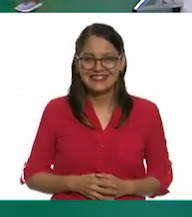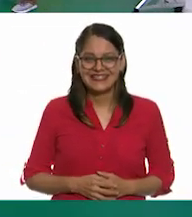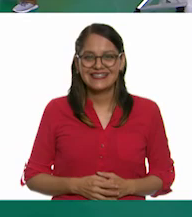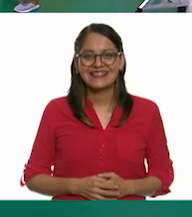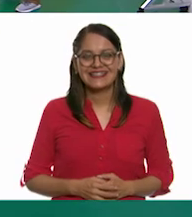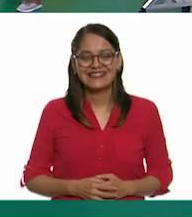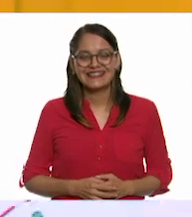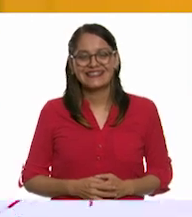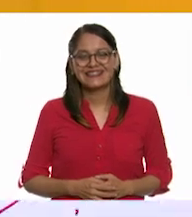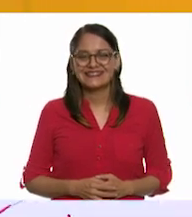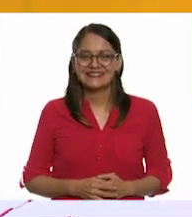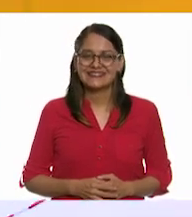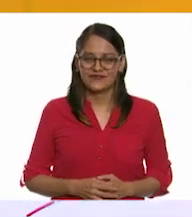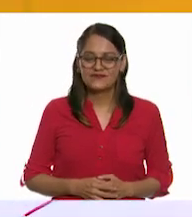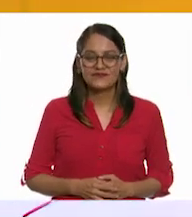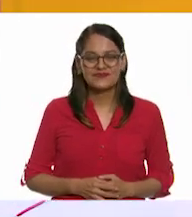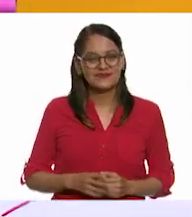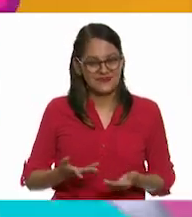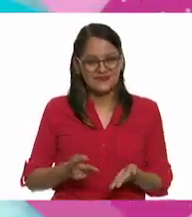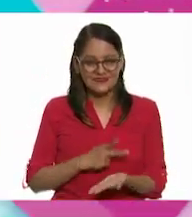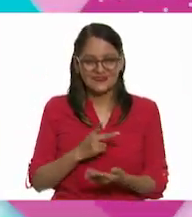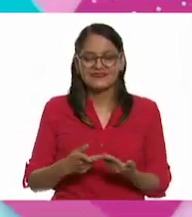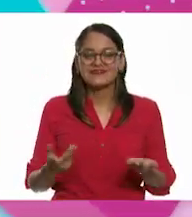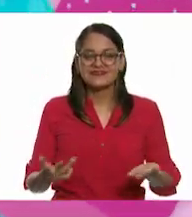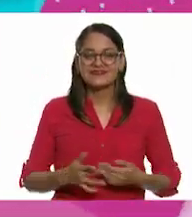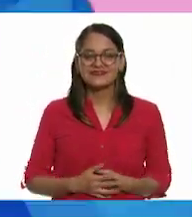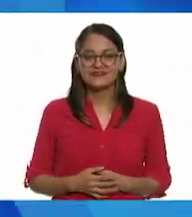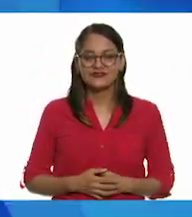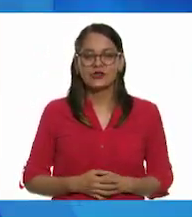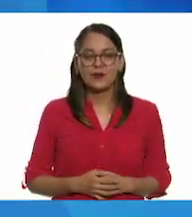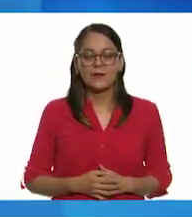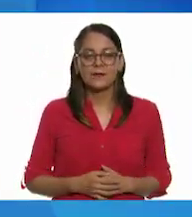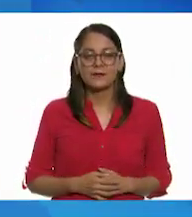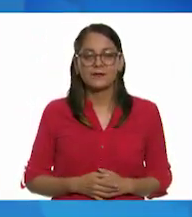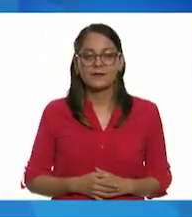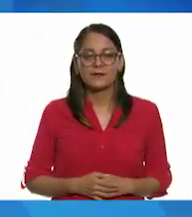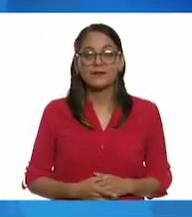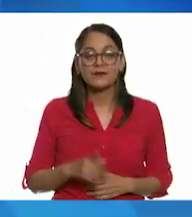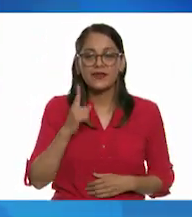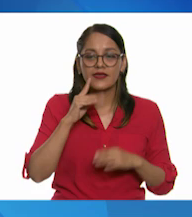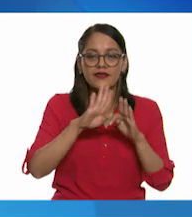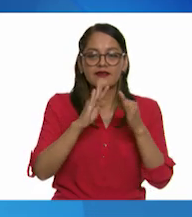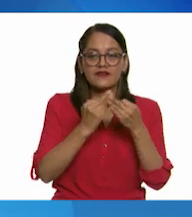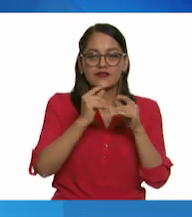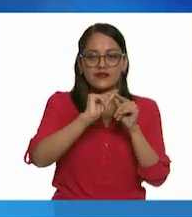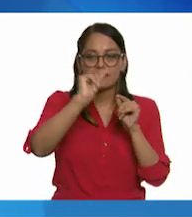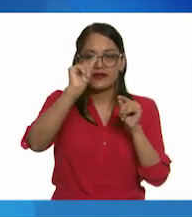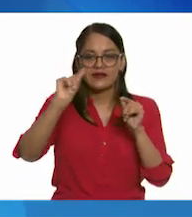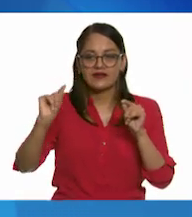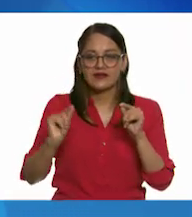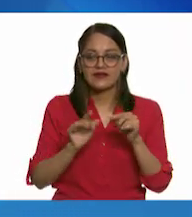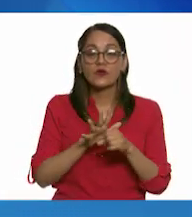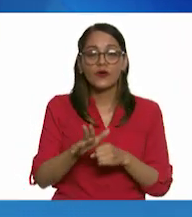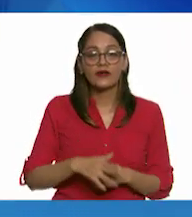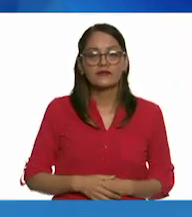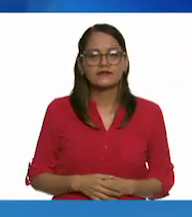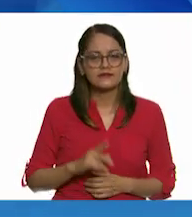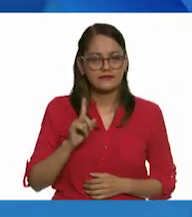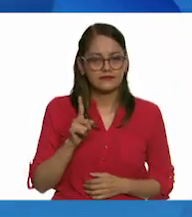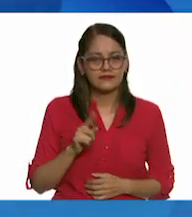Bueno, manos a la obra. Vamos a ver la figura. Vamos, vamos. Cinco segundos. Y me dicen qué figura es la que alcanzan a apreciar. Uno,